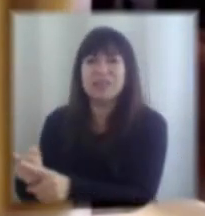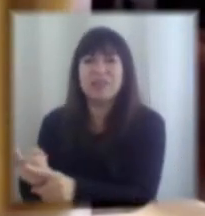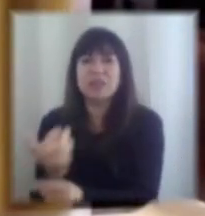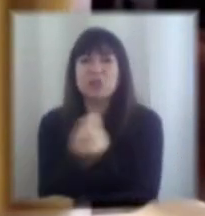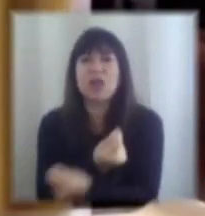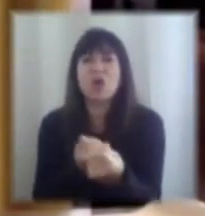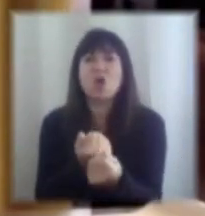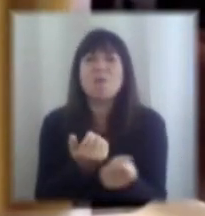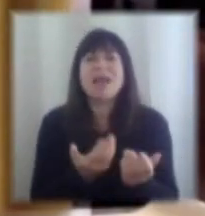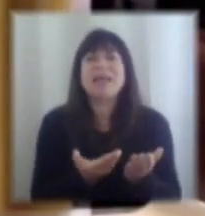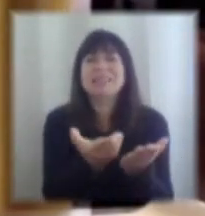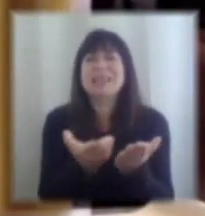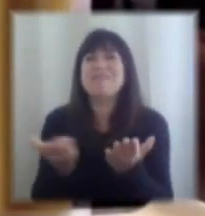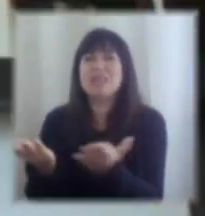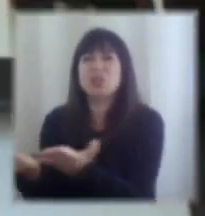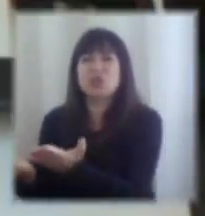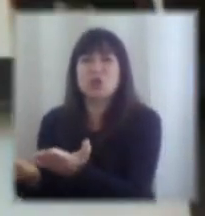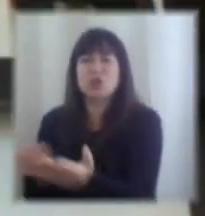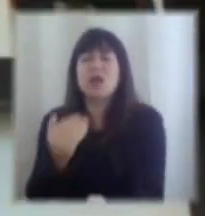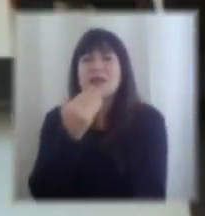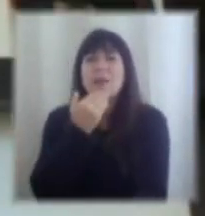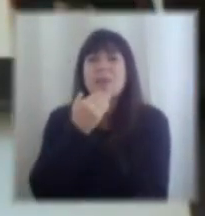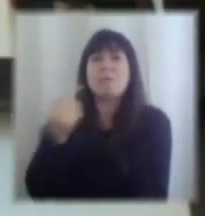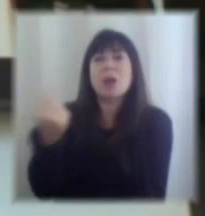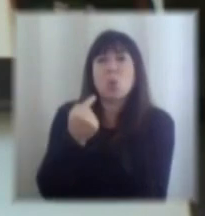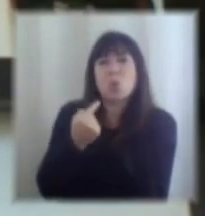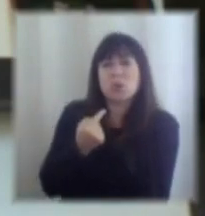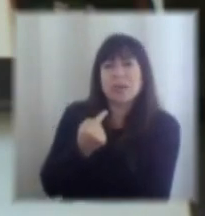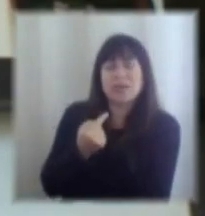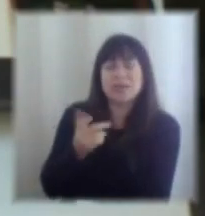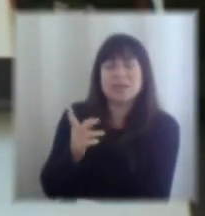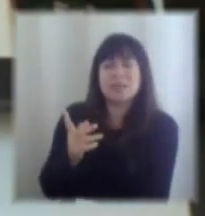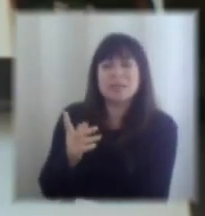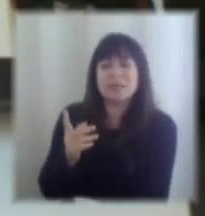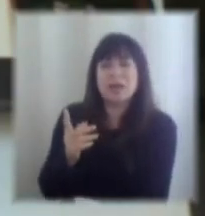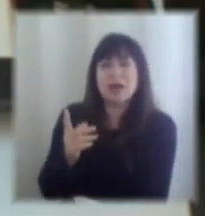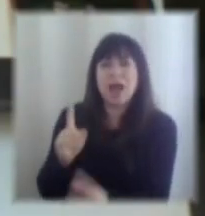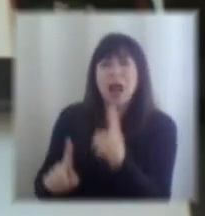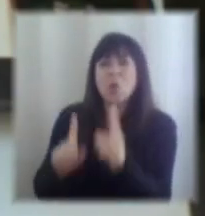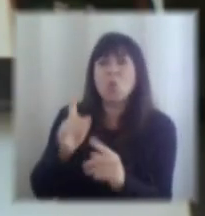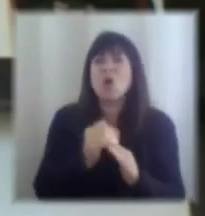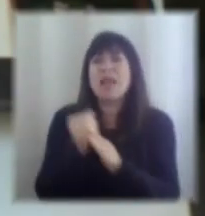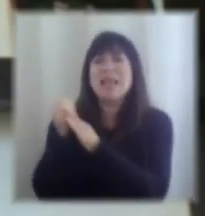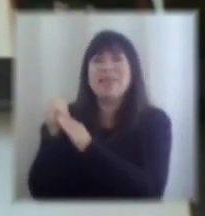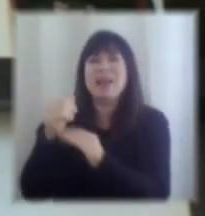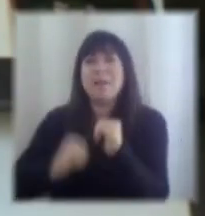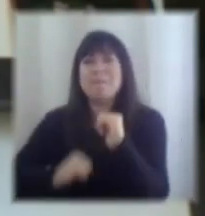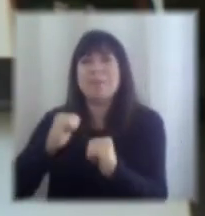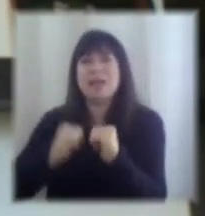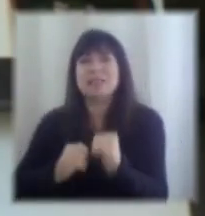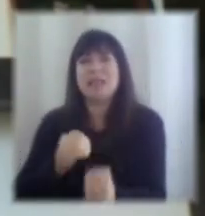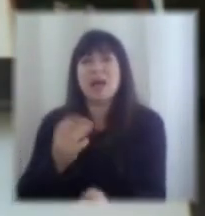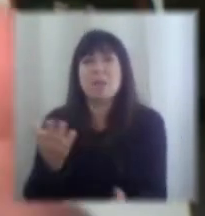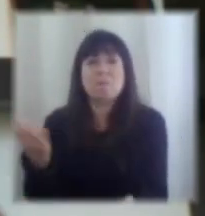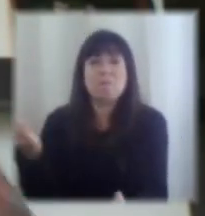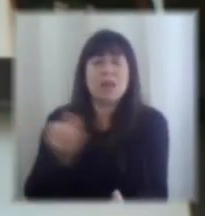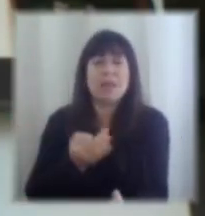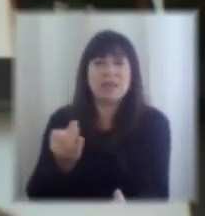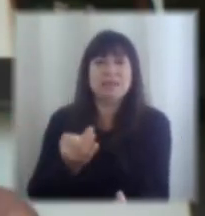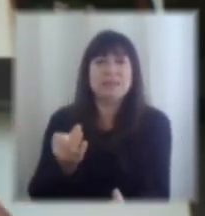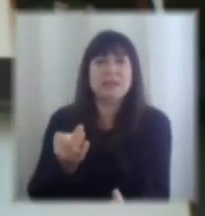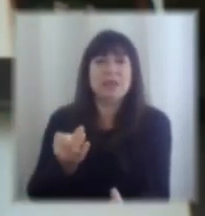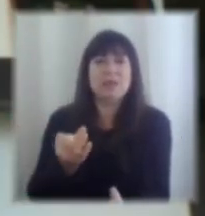y aquí me llega una pregunta también de algunos líderes empresariales que básicamente como usted así como hay una